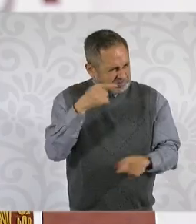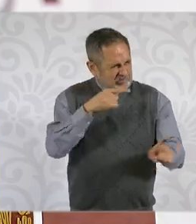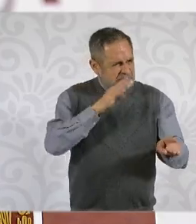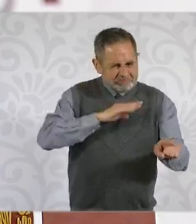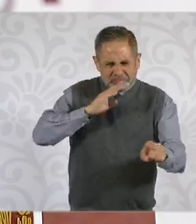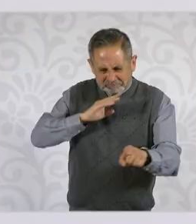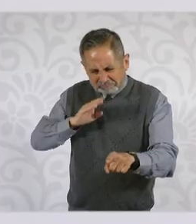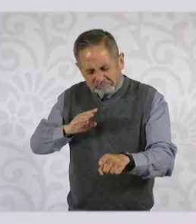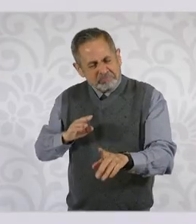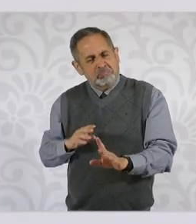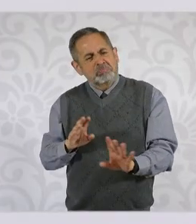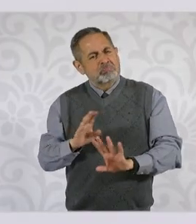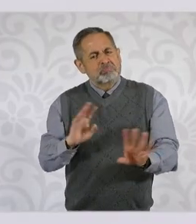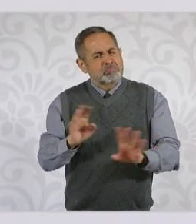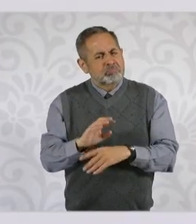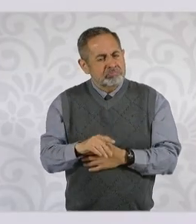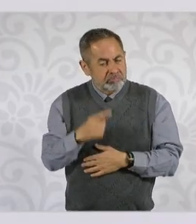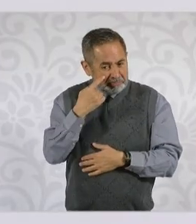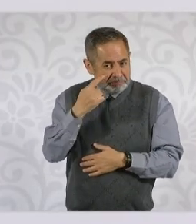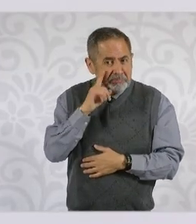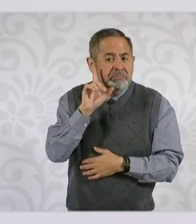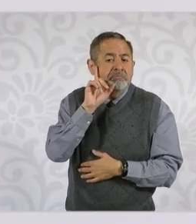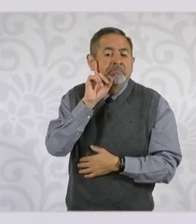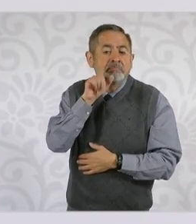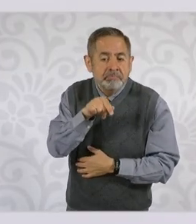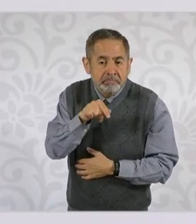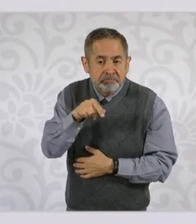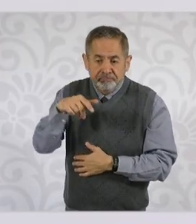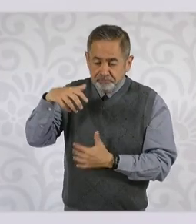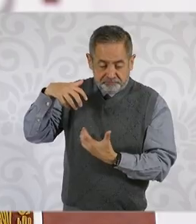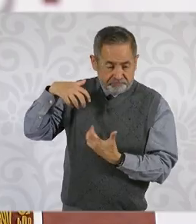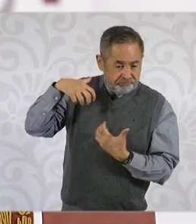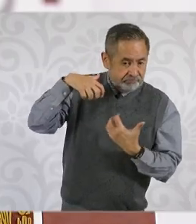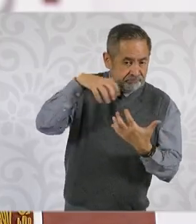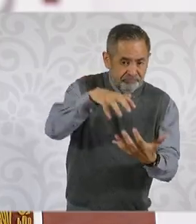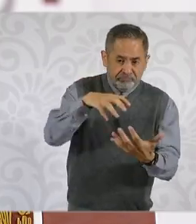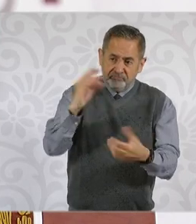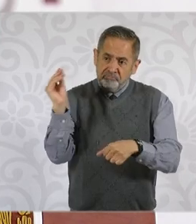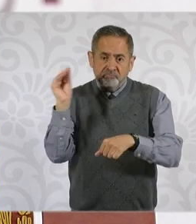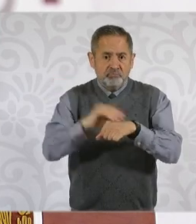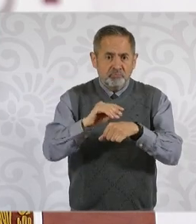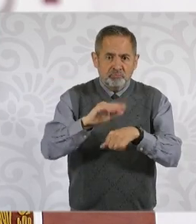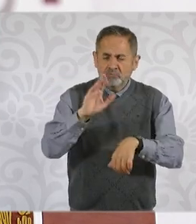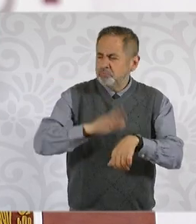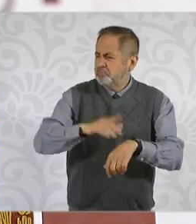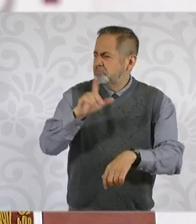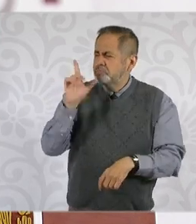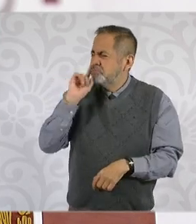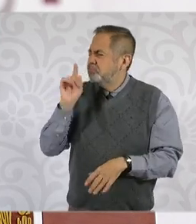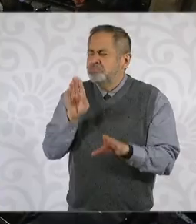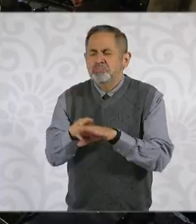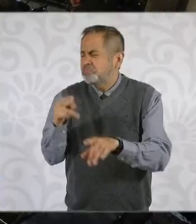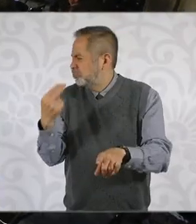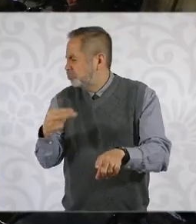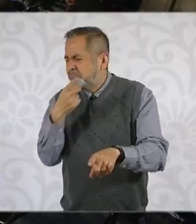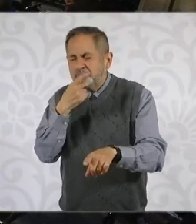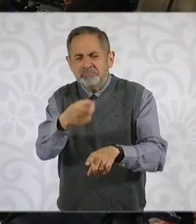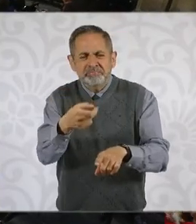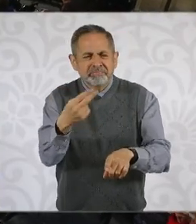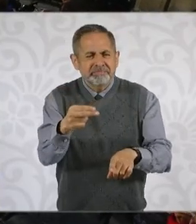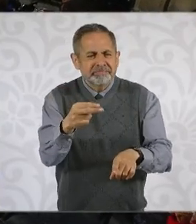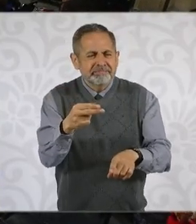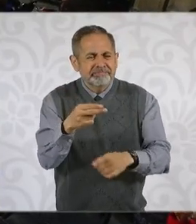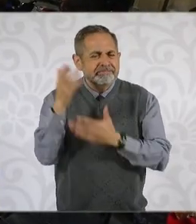inversiones que se va a anunciar mañana es de un ¿cómo se llaman? De los